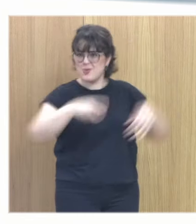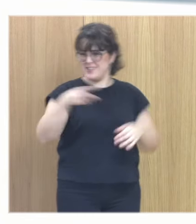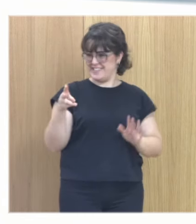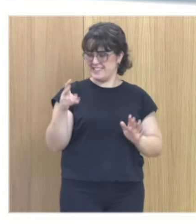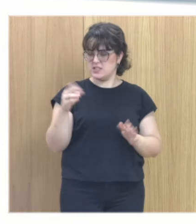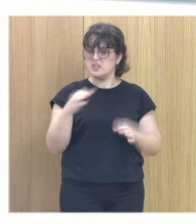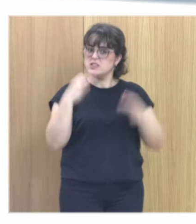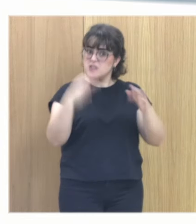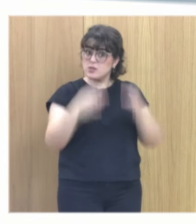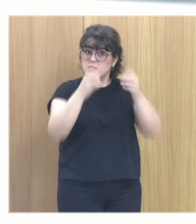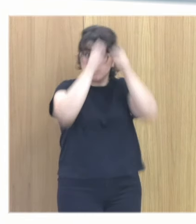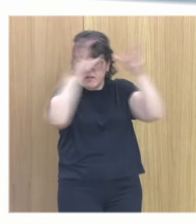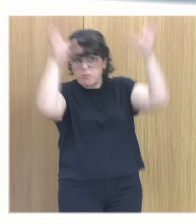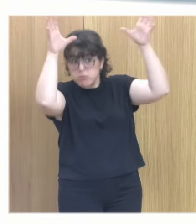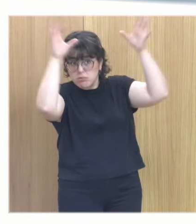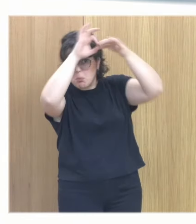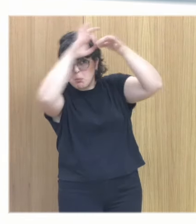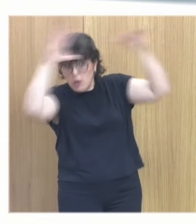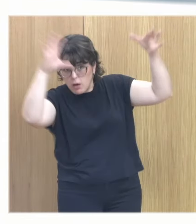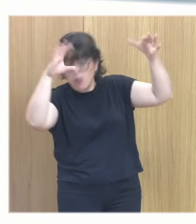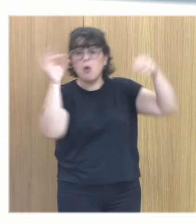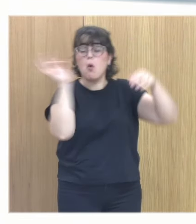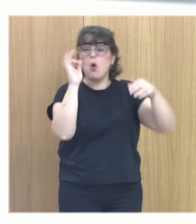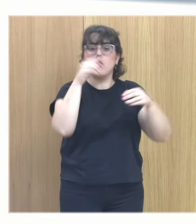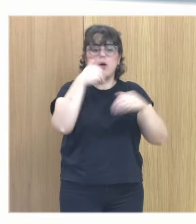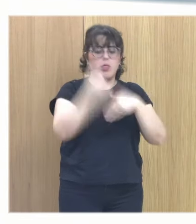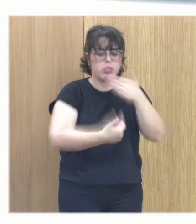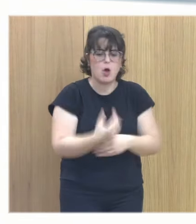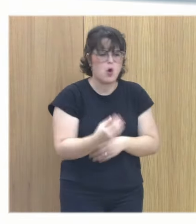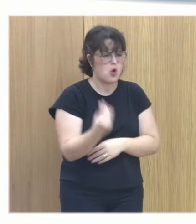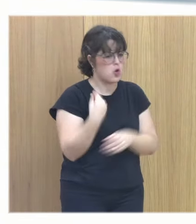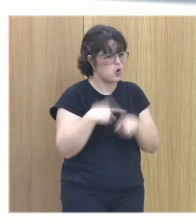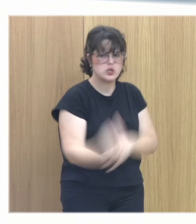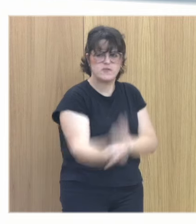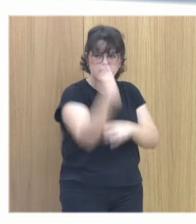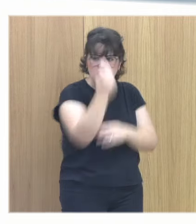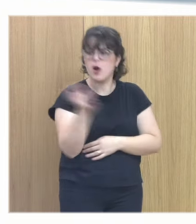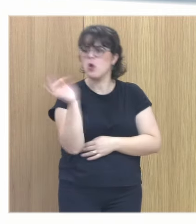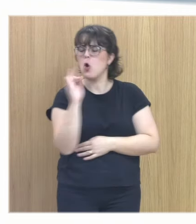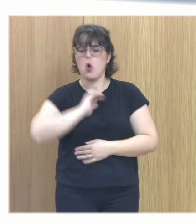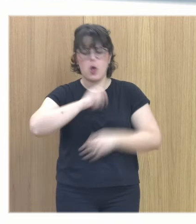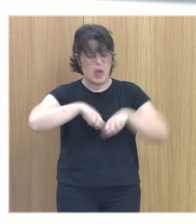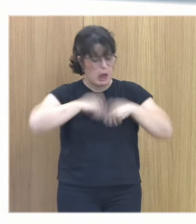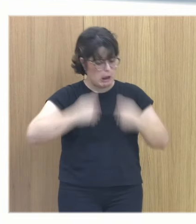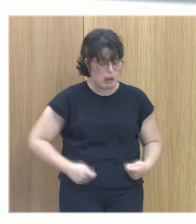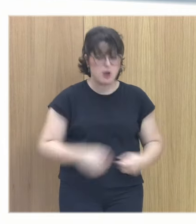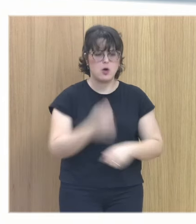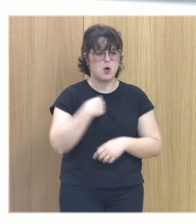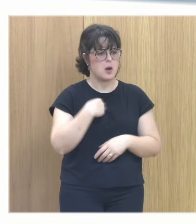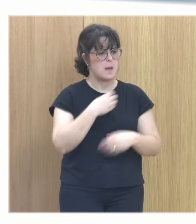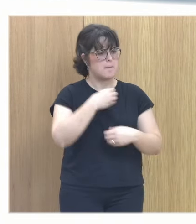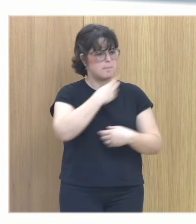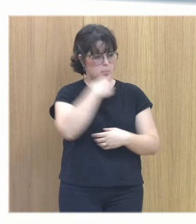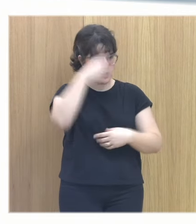no siempre vamos a encontrar ni instrumentalización ni cosificación ni autolesiones ni los olvidos psicógenos no